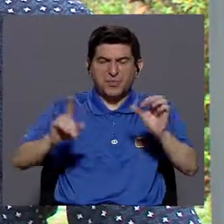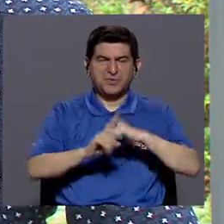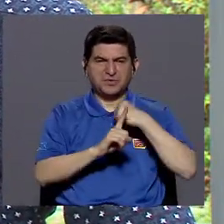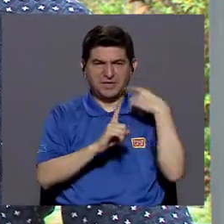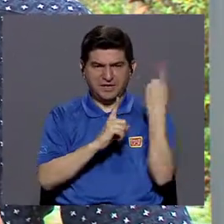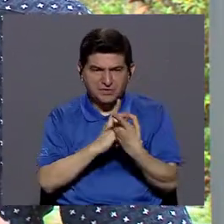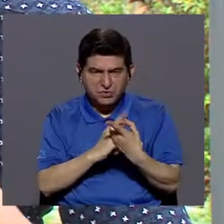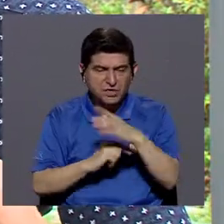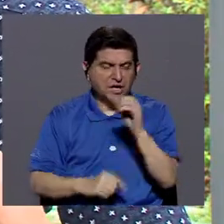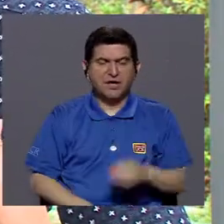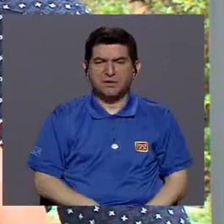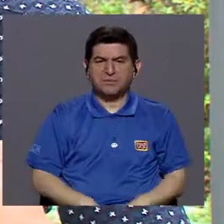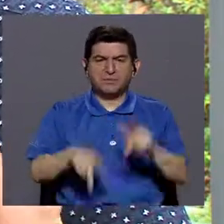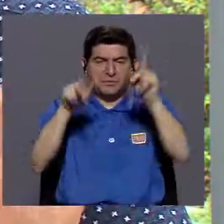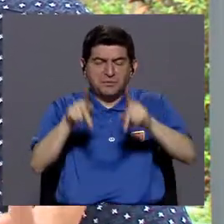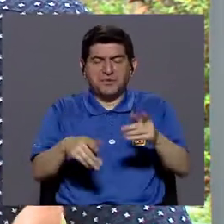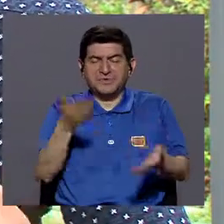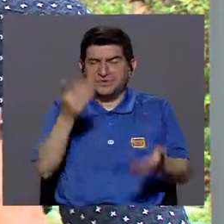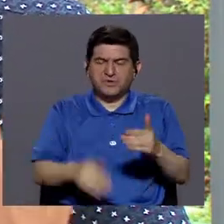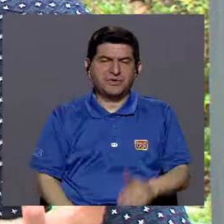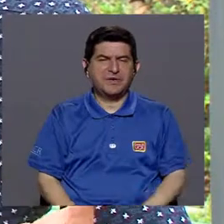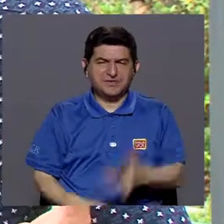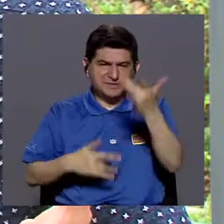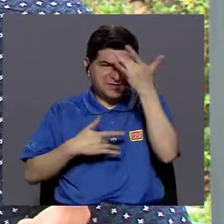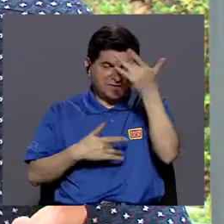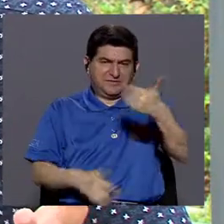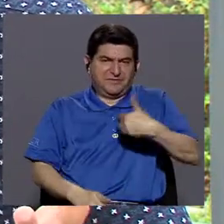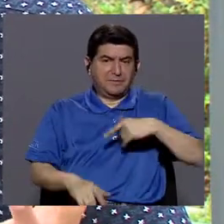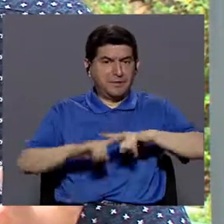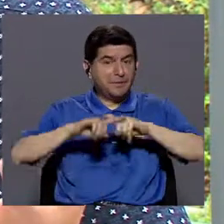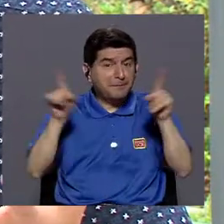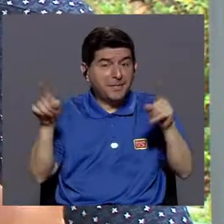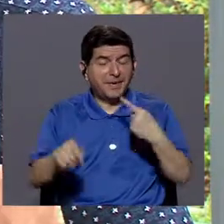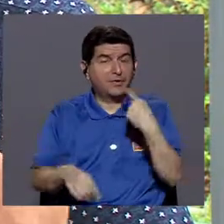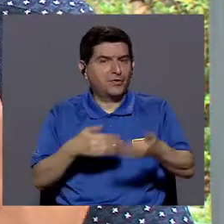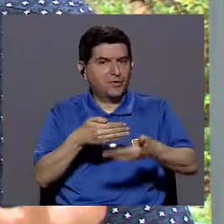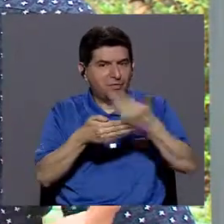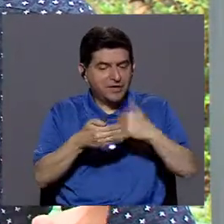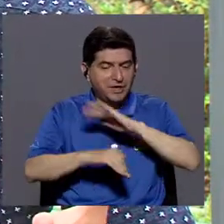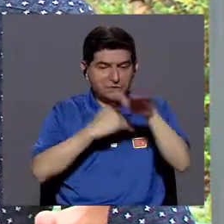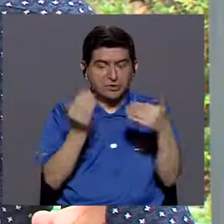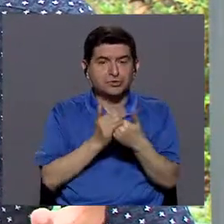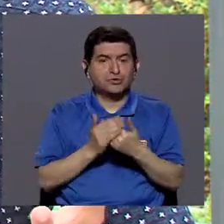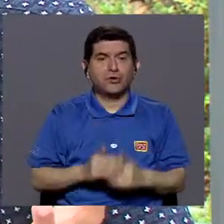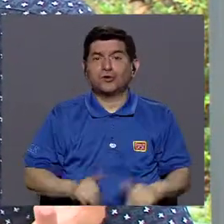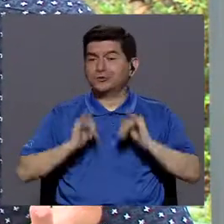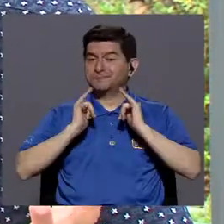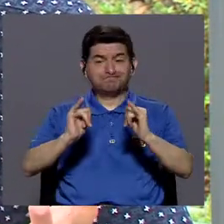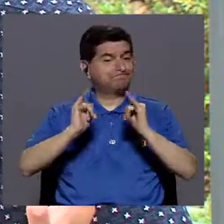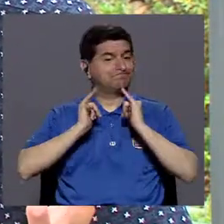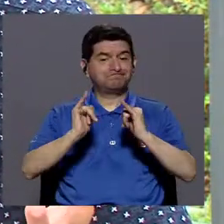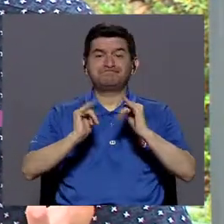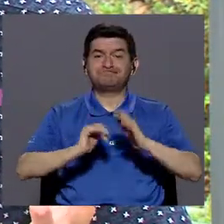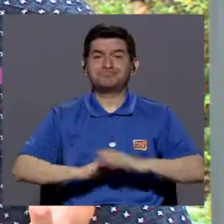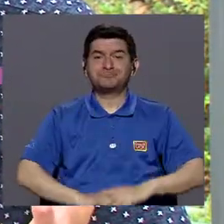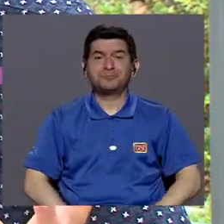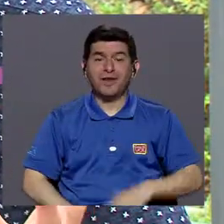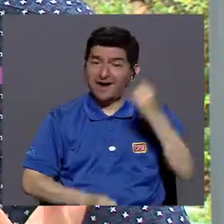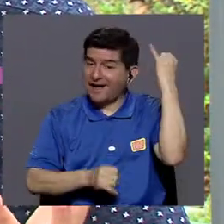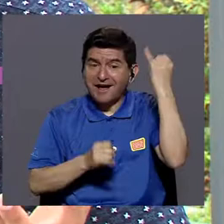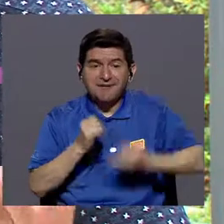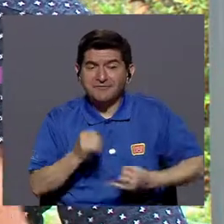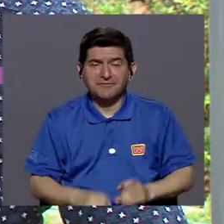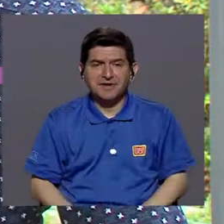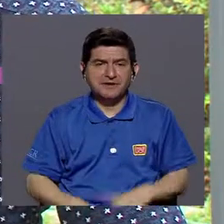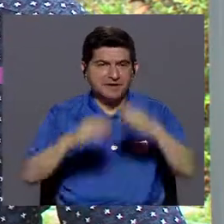sociedad o de la gente que padece las enfermedades y demás, pero bueno, como le digo, todos somos de los mismos, es decir, al final de